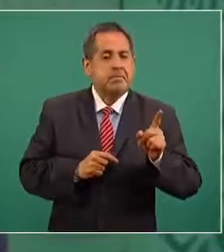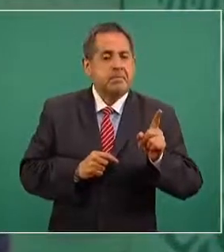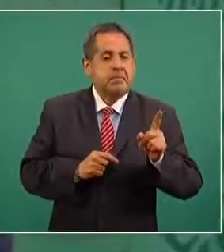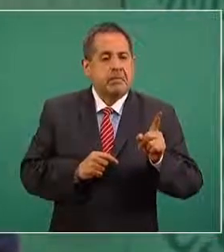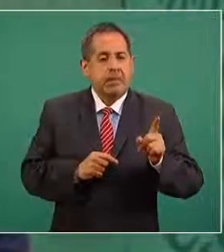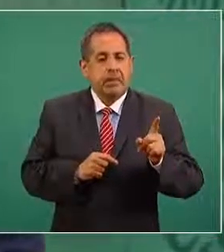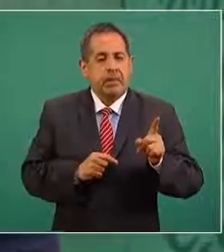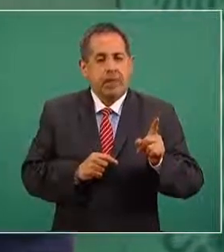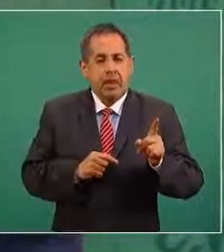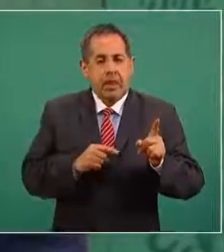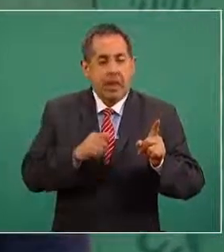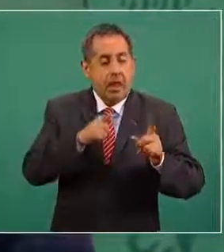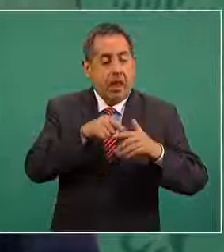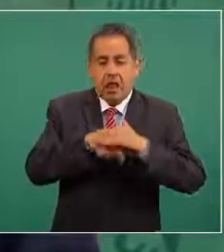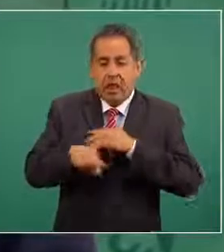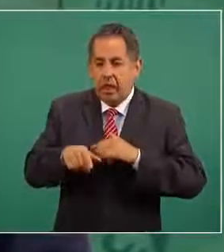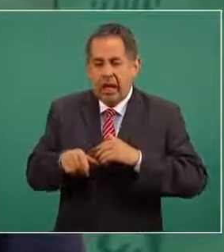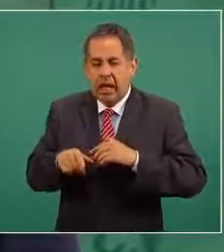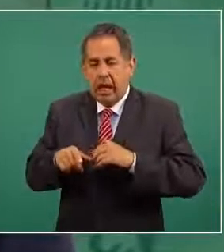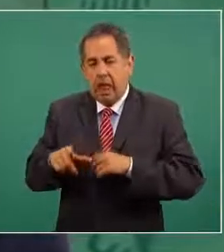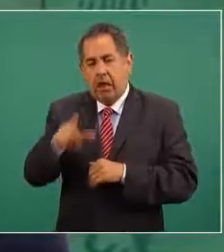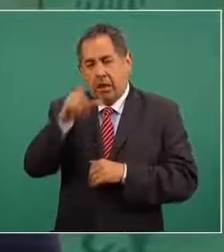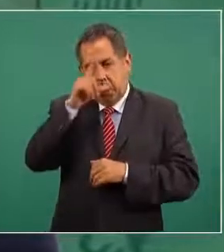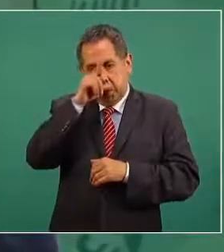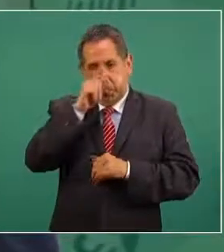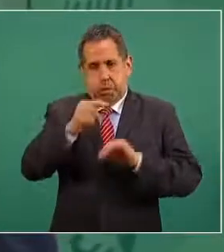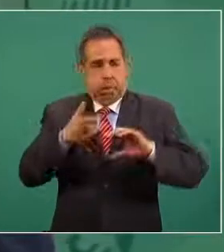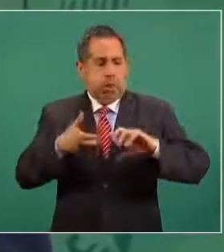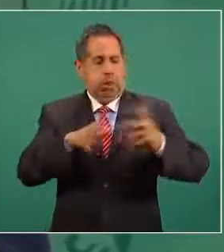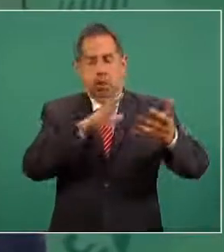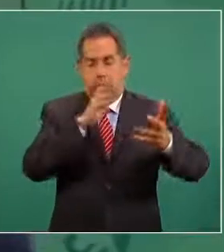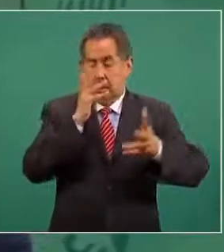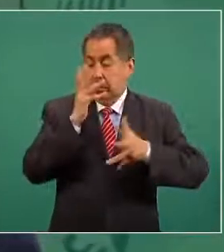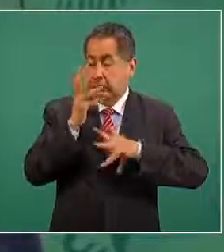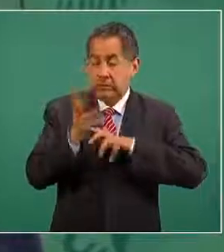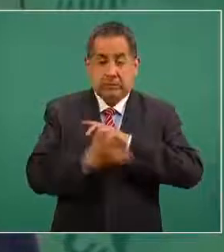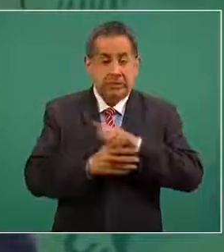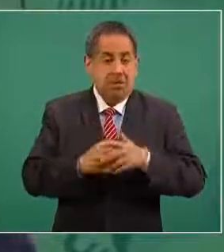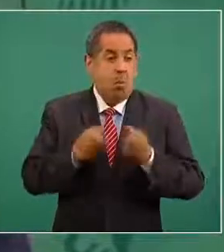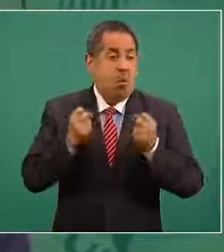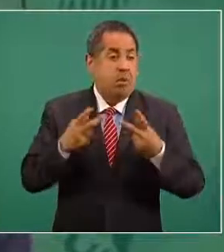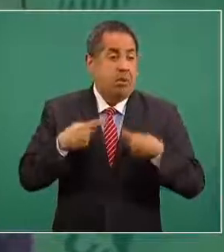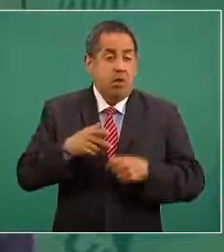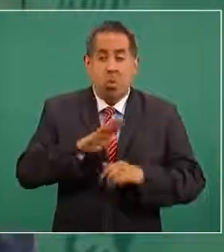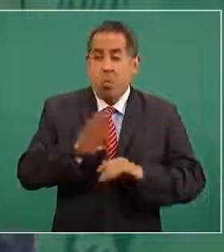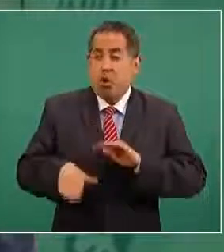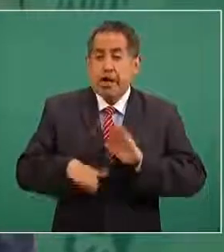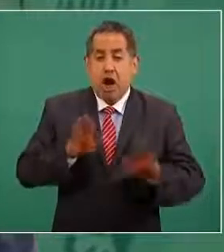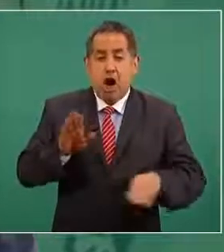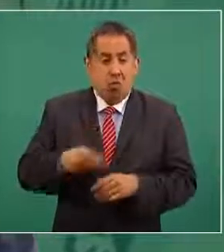un operativo fallido y que había causado la muerte de muchas personas